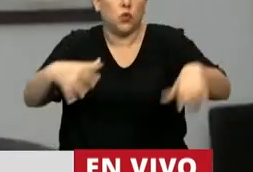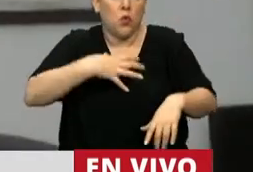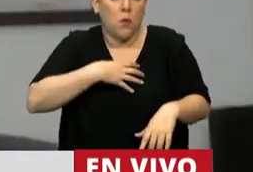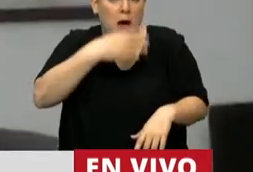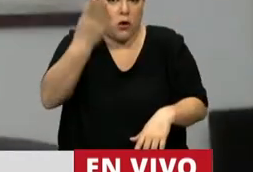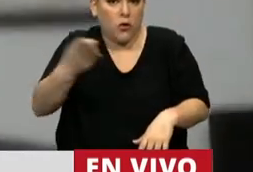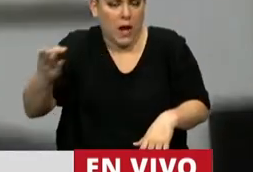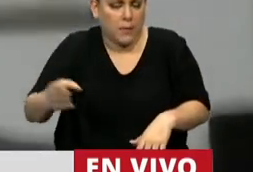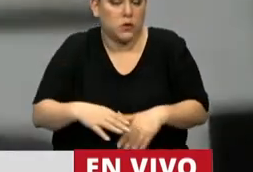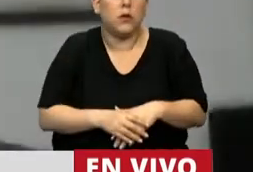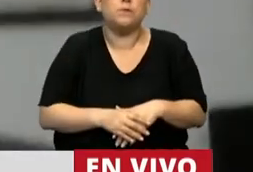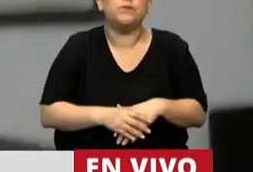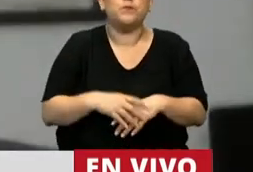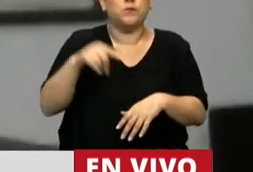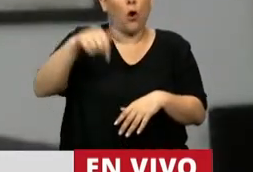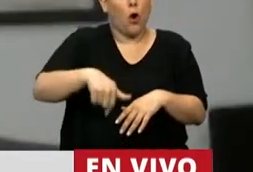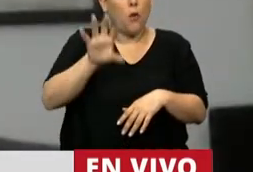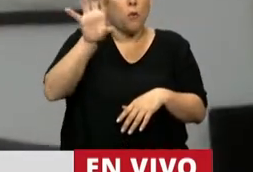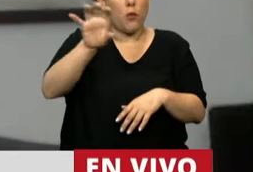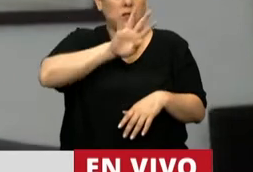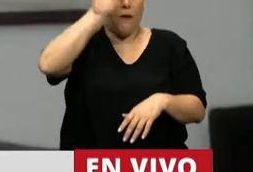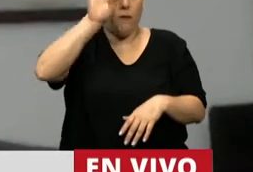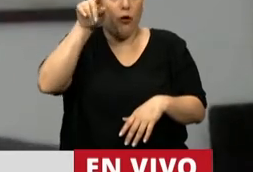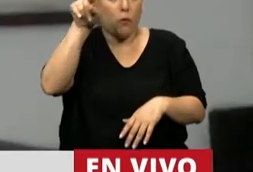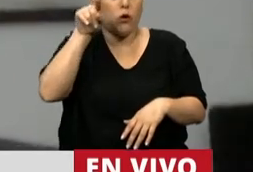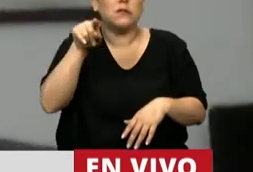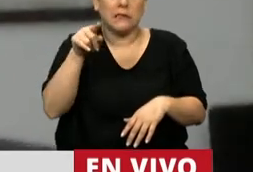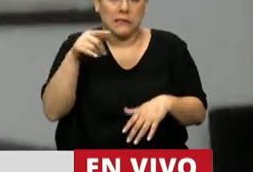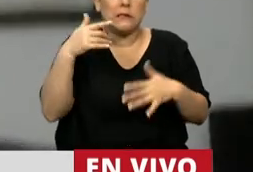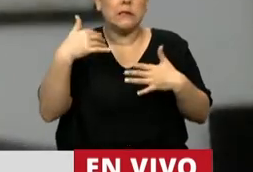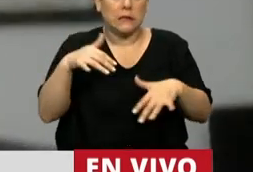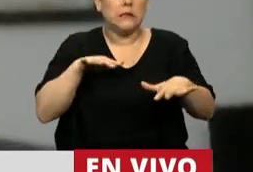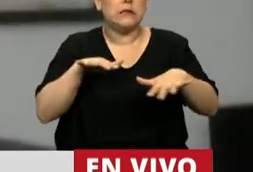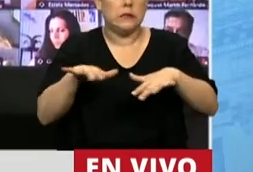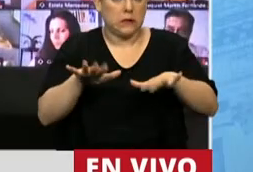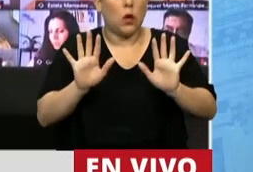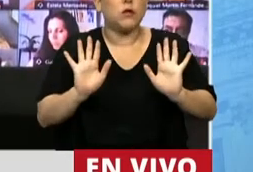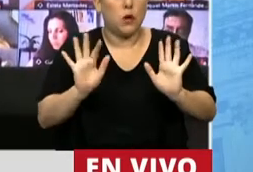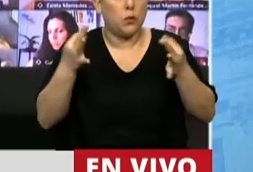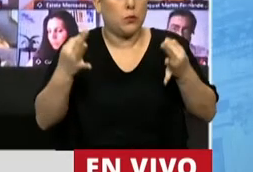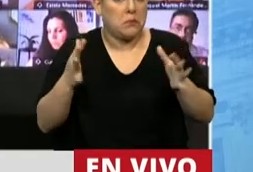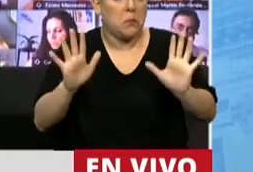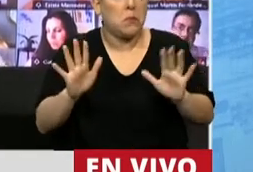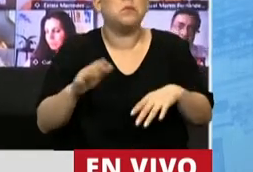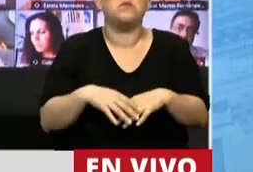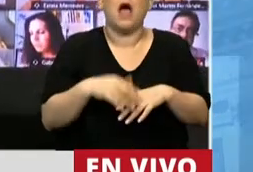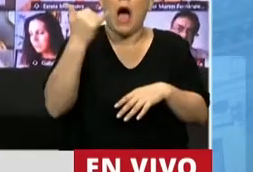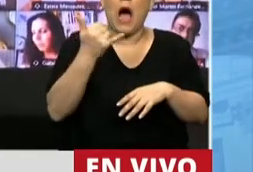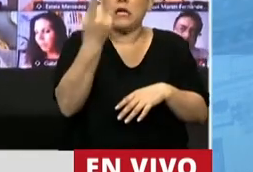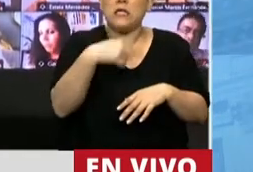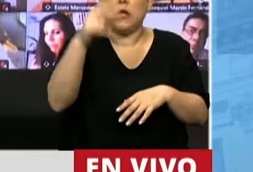Mi provincia hoy detenta una situación sanitaria y epidemiológica realmente buena. Tenemos 190 casos,